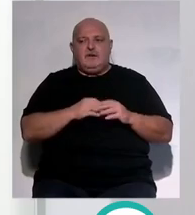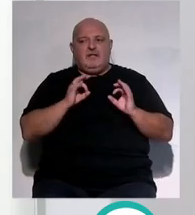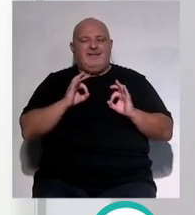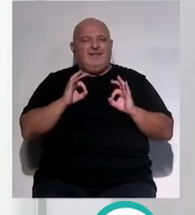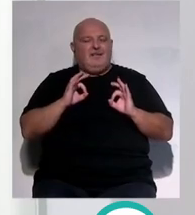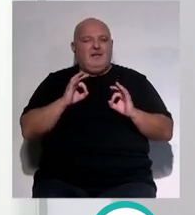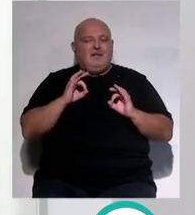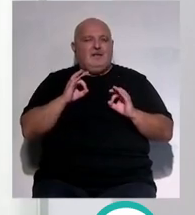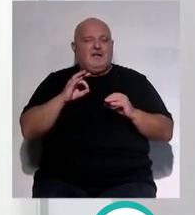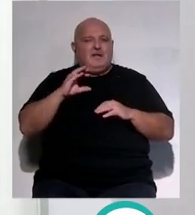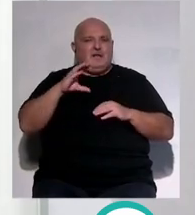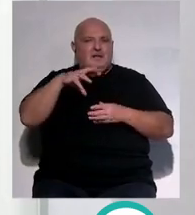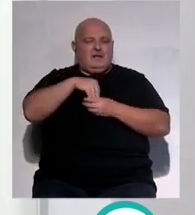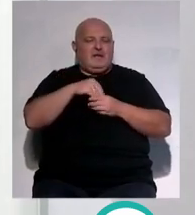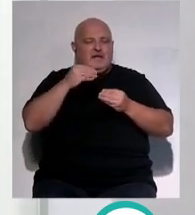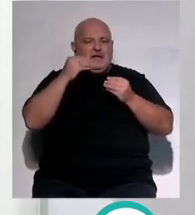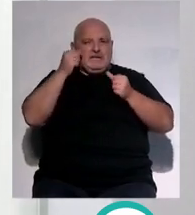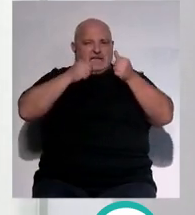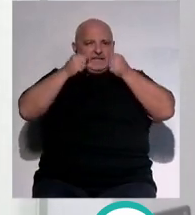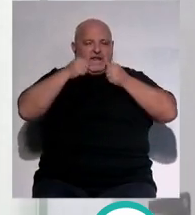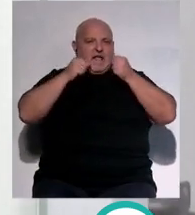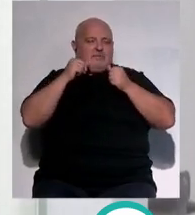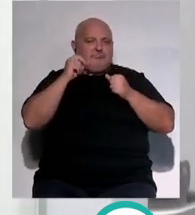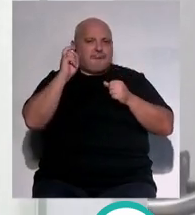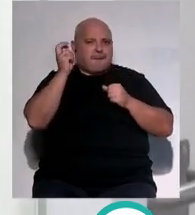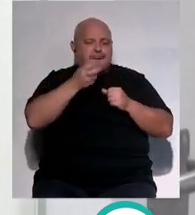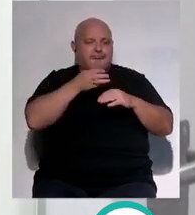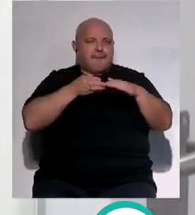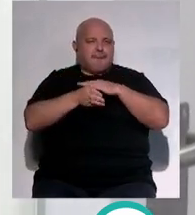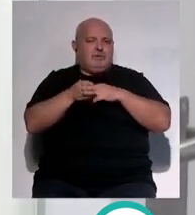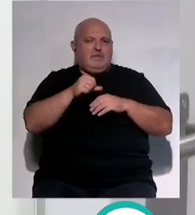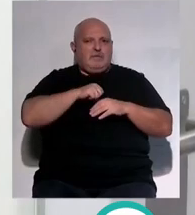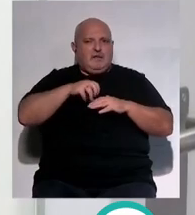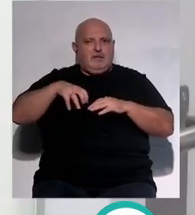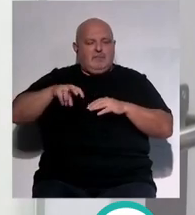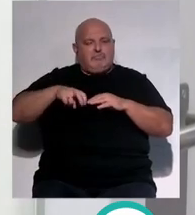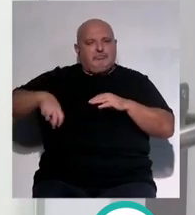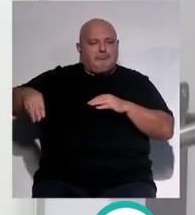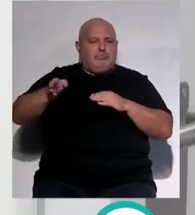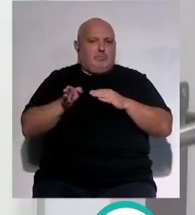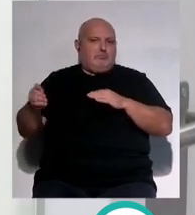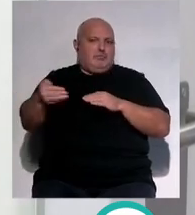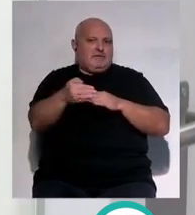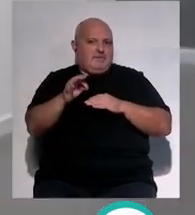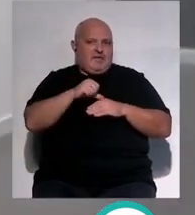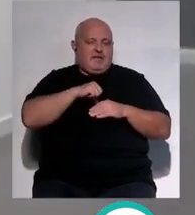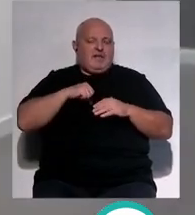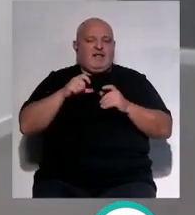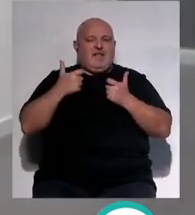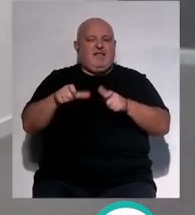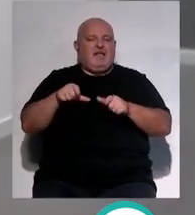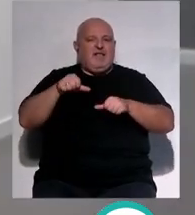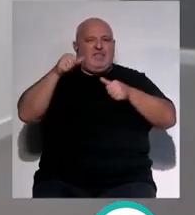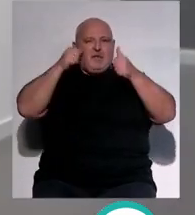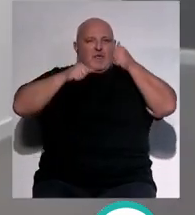específicamente también una clínica estética y medicina estética con entrada independiente efectivamente una clínica de cirugía plástica